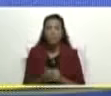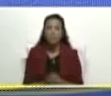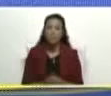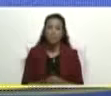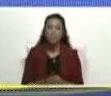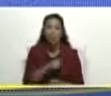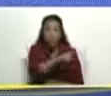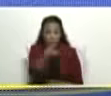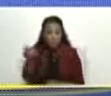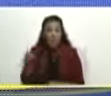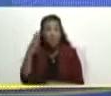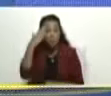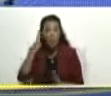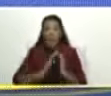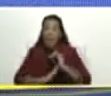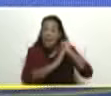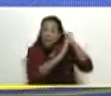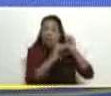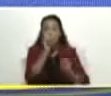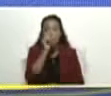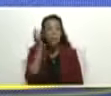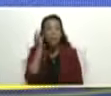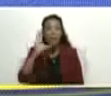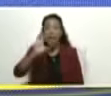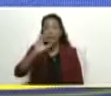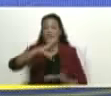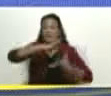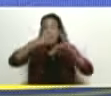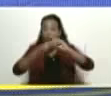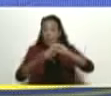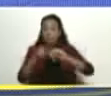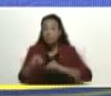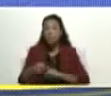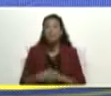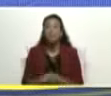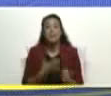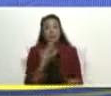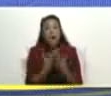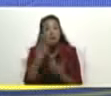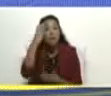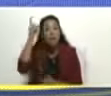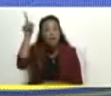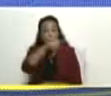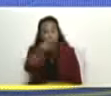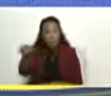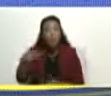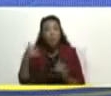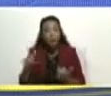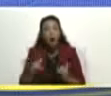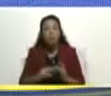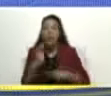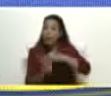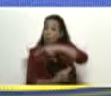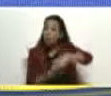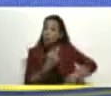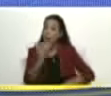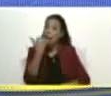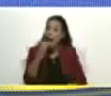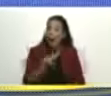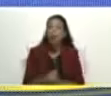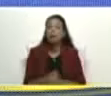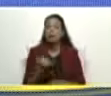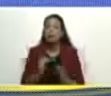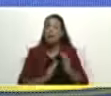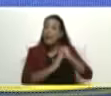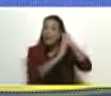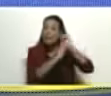ustedes líderes y lideresas de las CLAC gracias a Dios y a la revolución tenemos